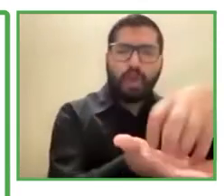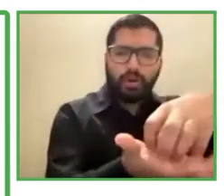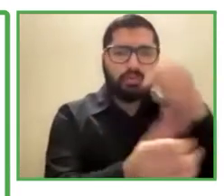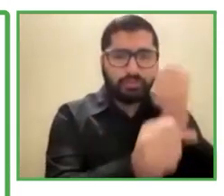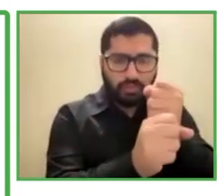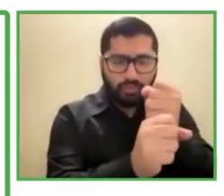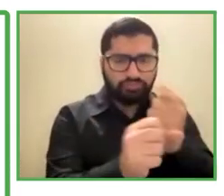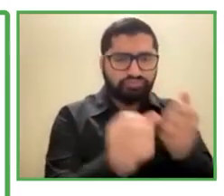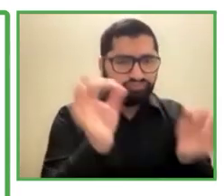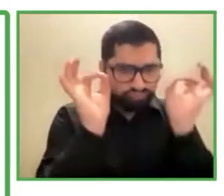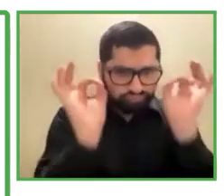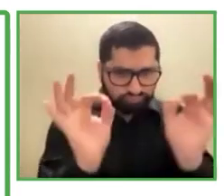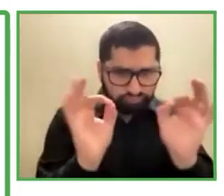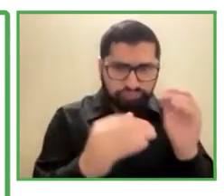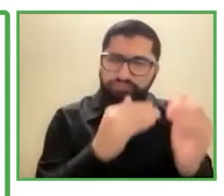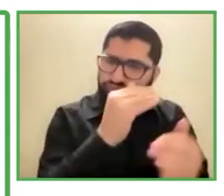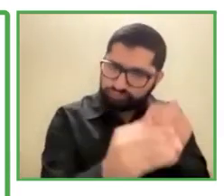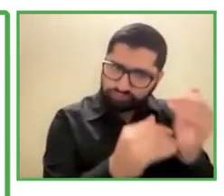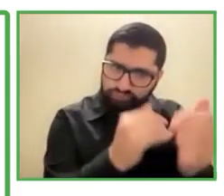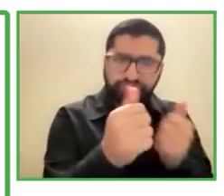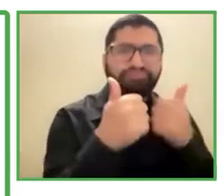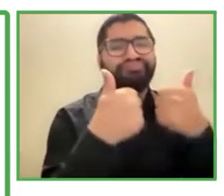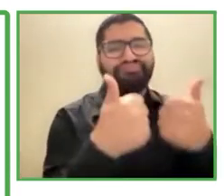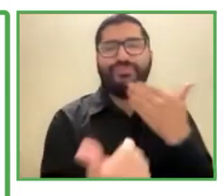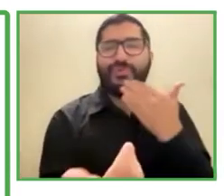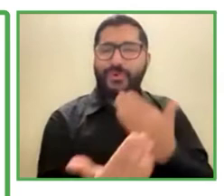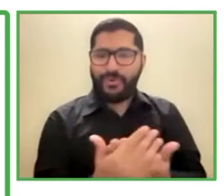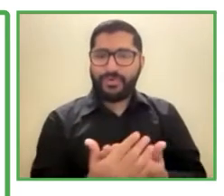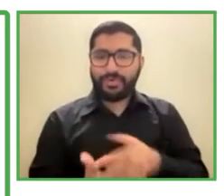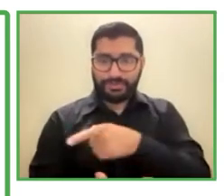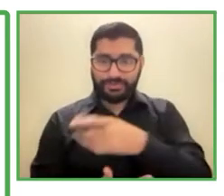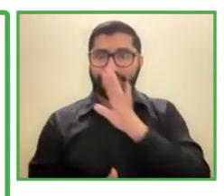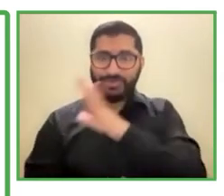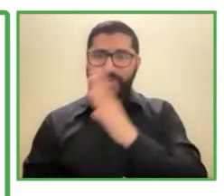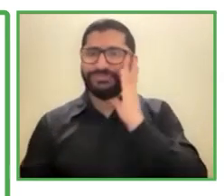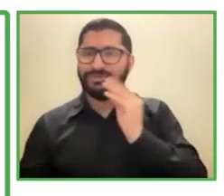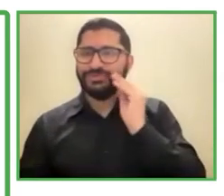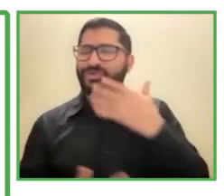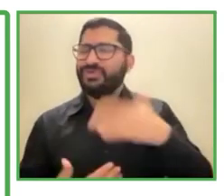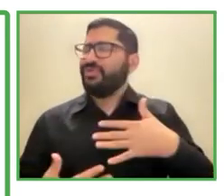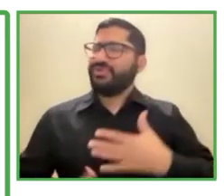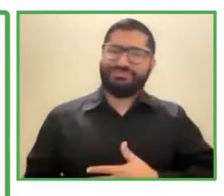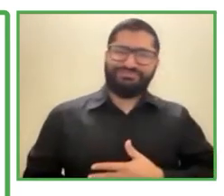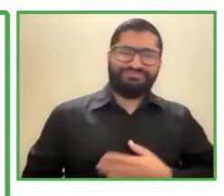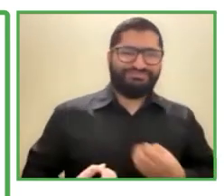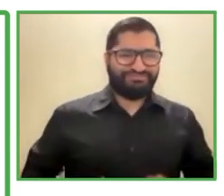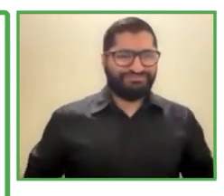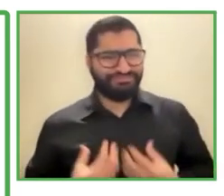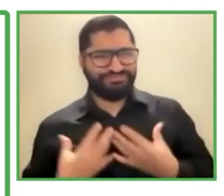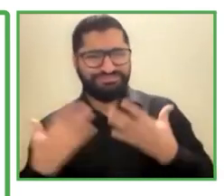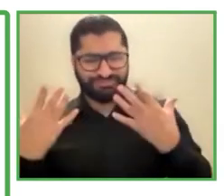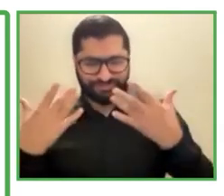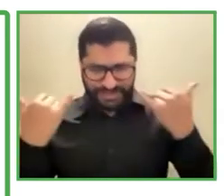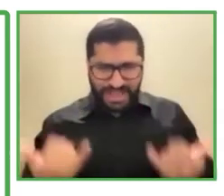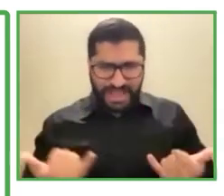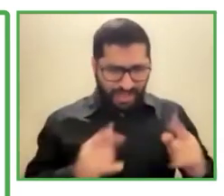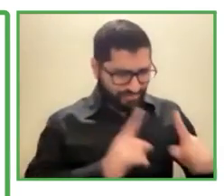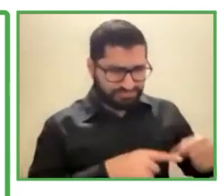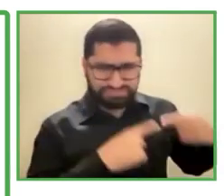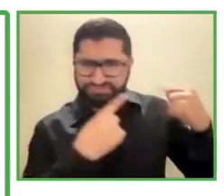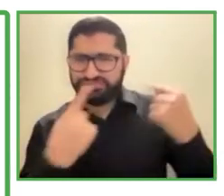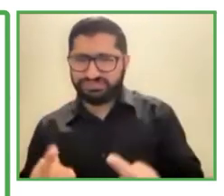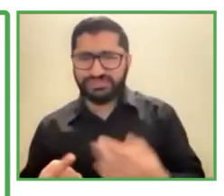mi trabajo me gusta y lo voy a cuidar. Creo que esta es la lámina más importante de mi presentación, porque este es el resultado